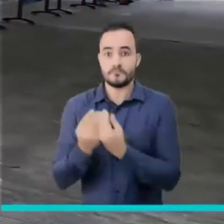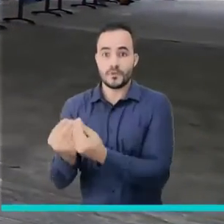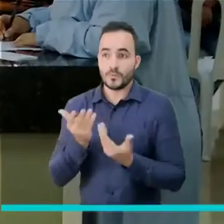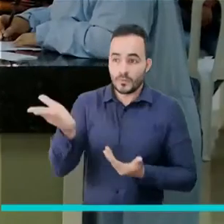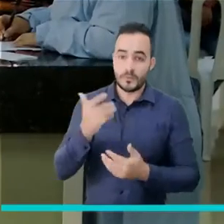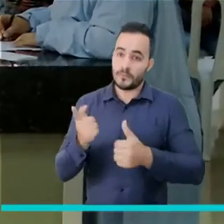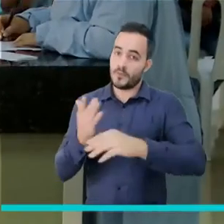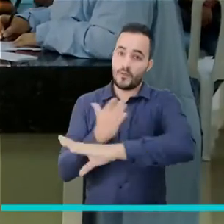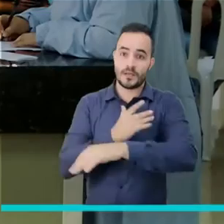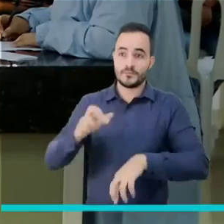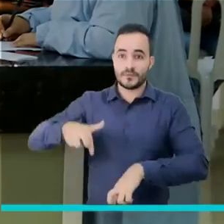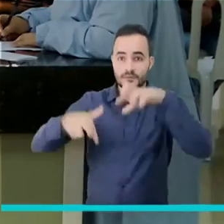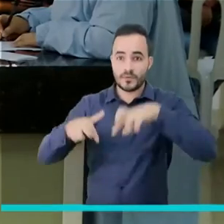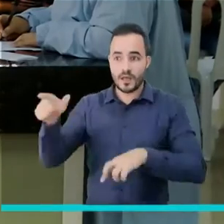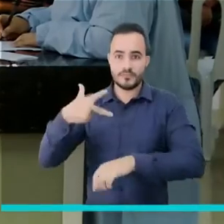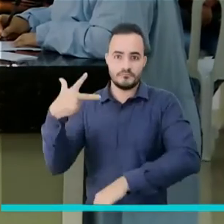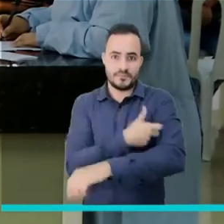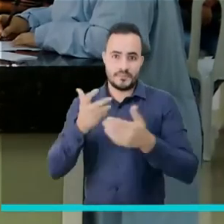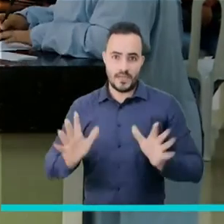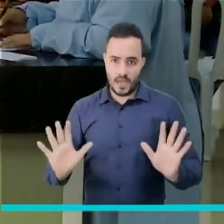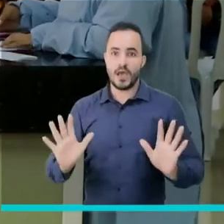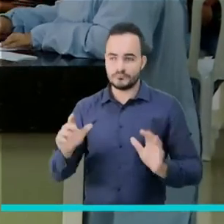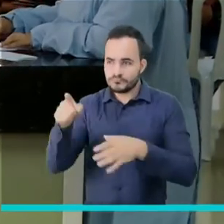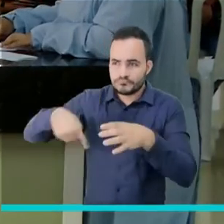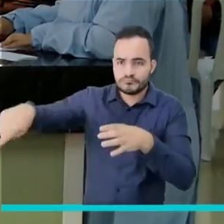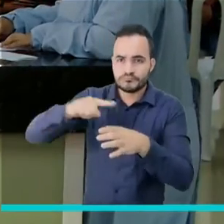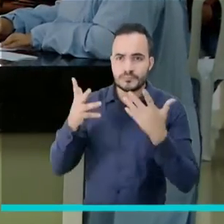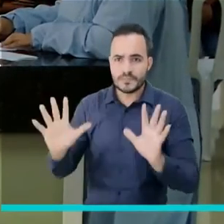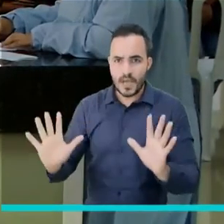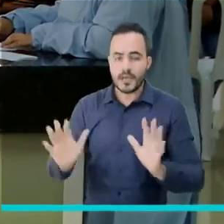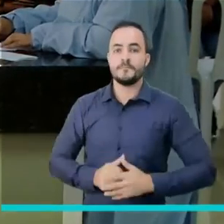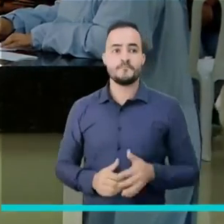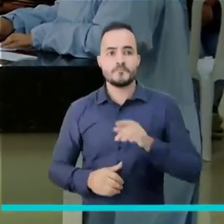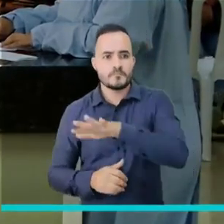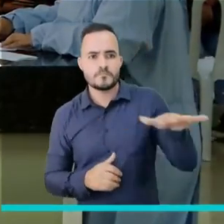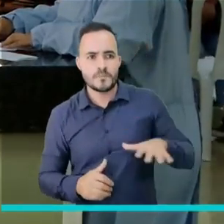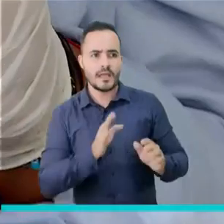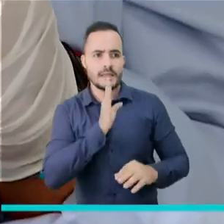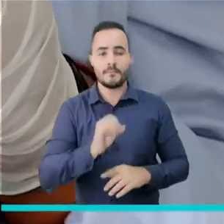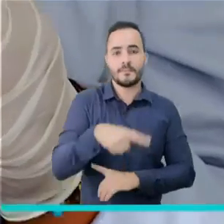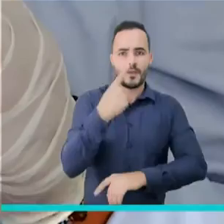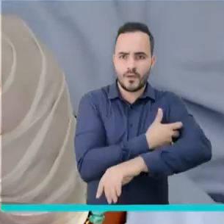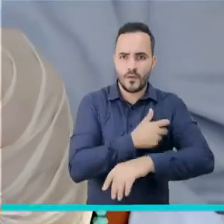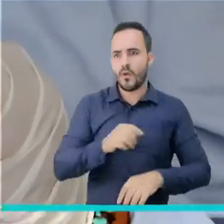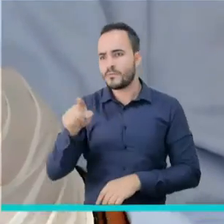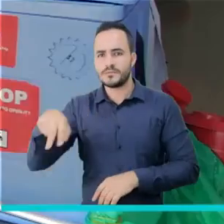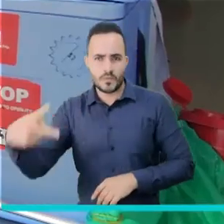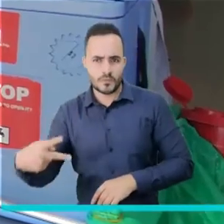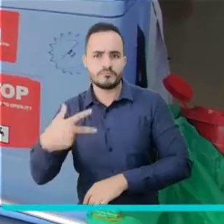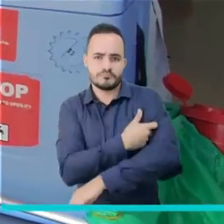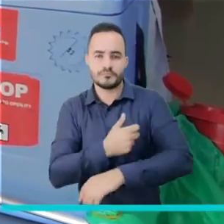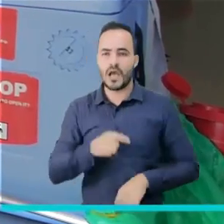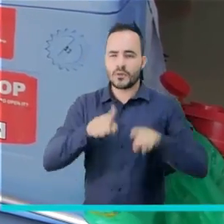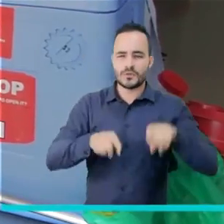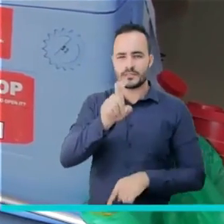los biológicos al talento humano en salud que esté en primera o segunda etapa que no se haya aplicado la vacuna aún. Y también a